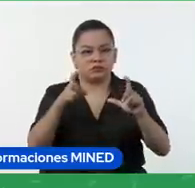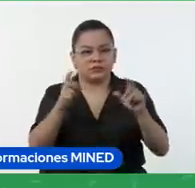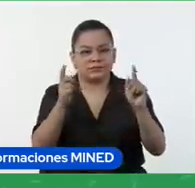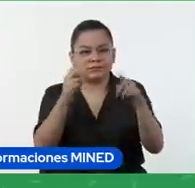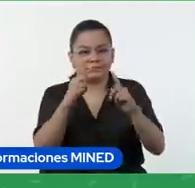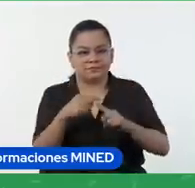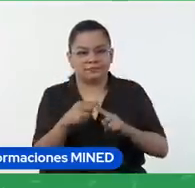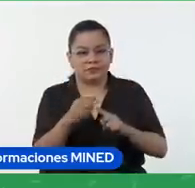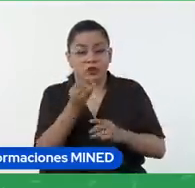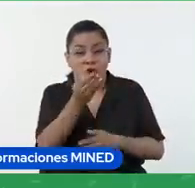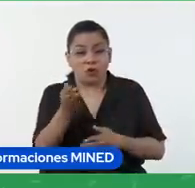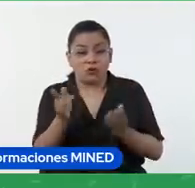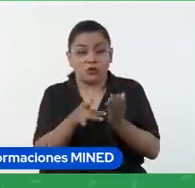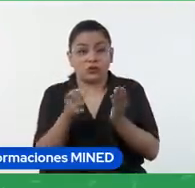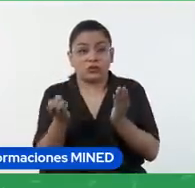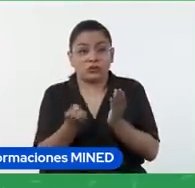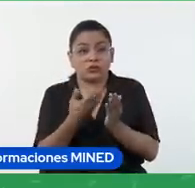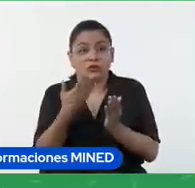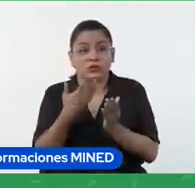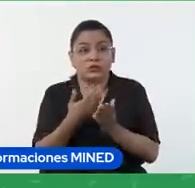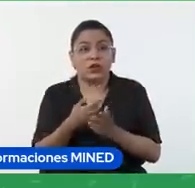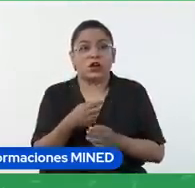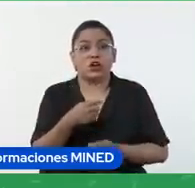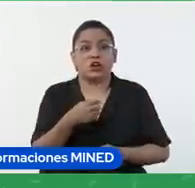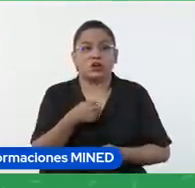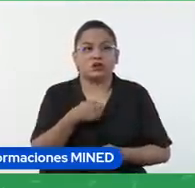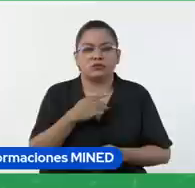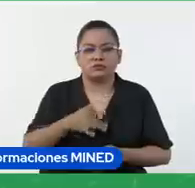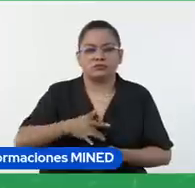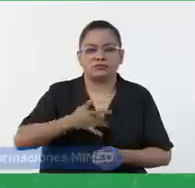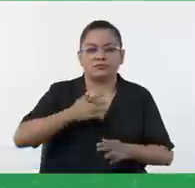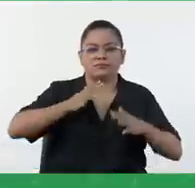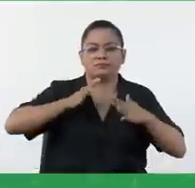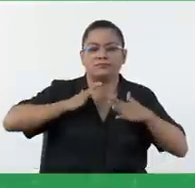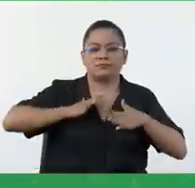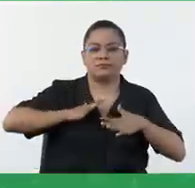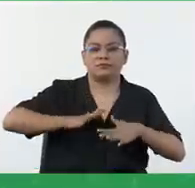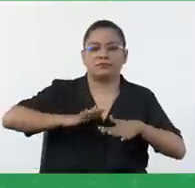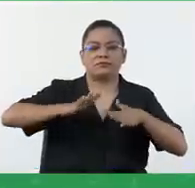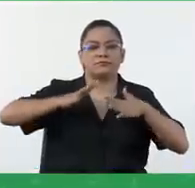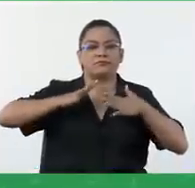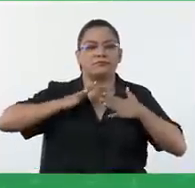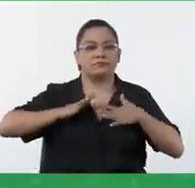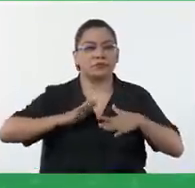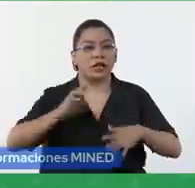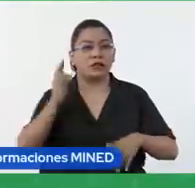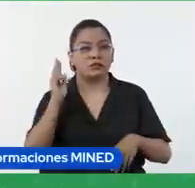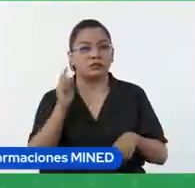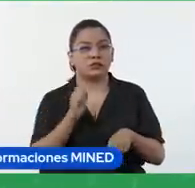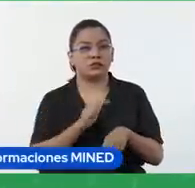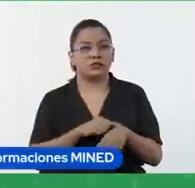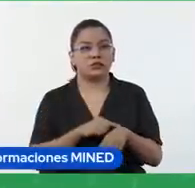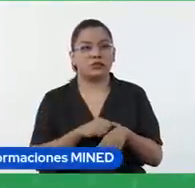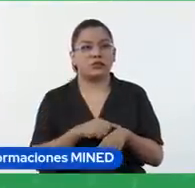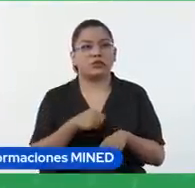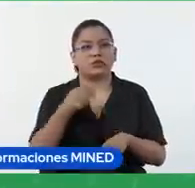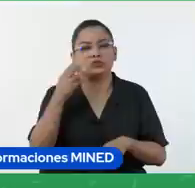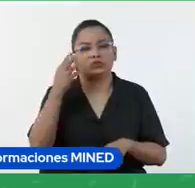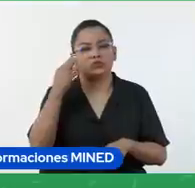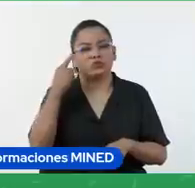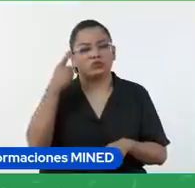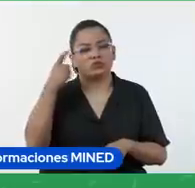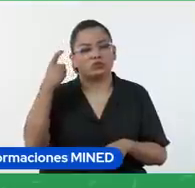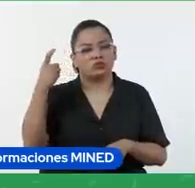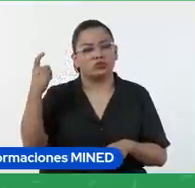con herramientas digitales me da nostalgia y tranquilidad a la vez ya que me hace sentir en un sueño al cual quiero